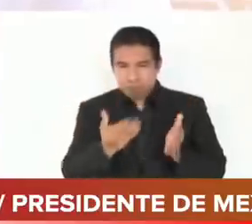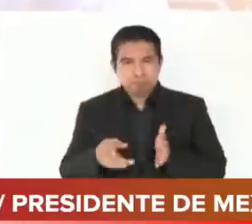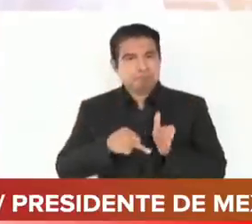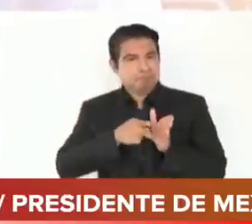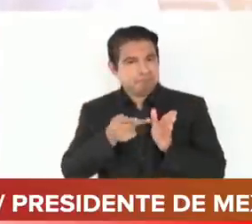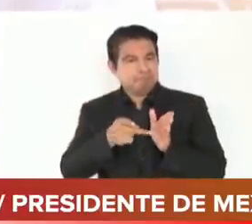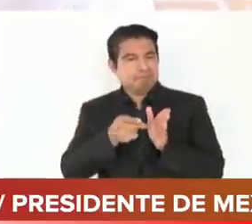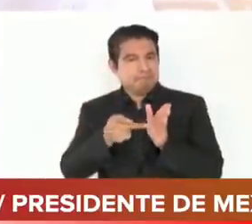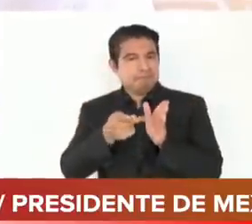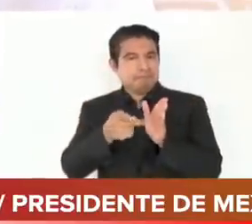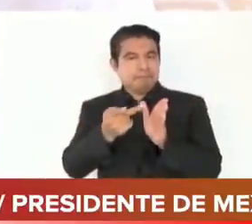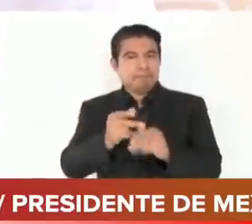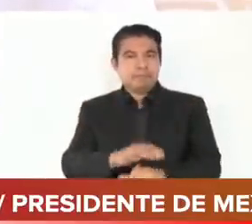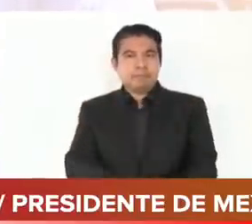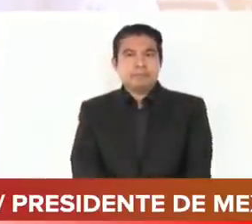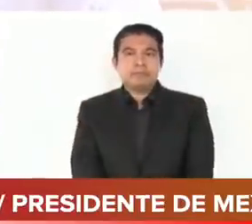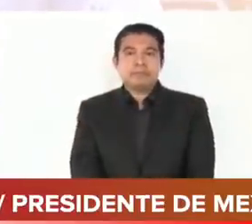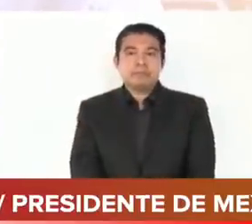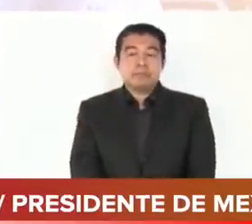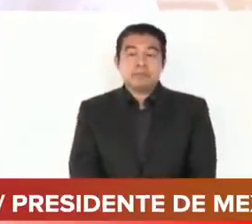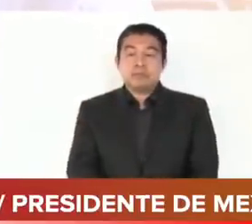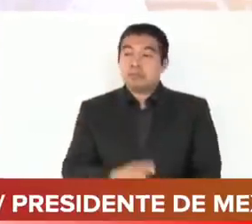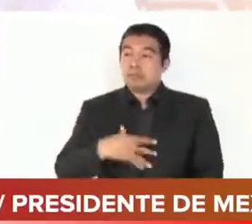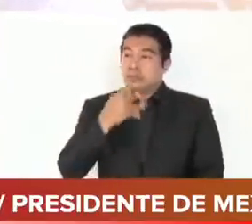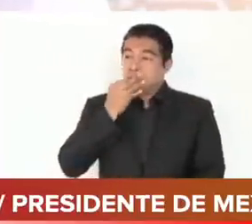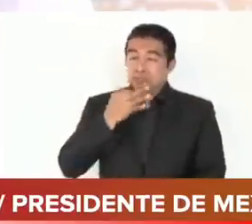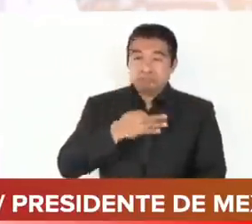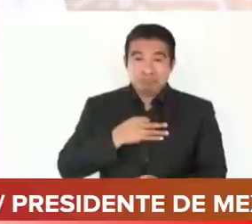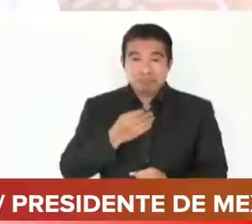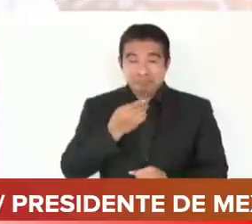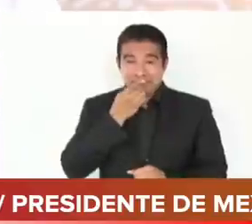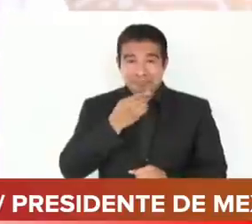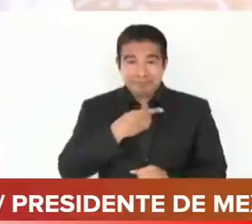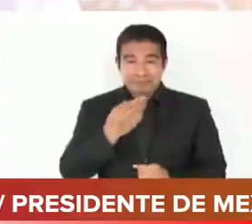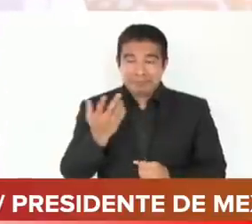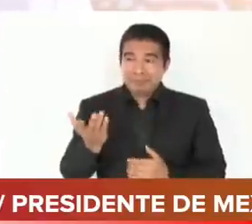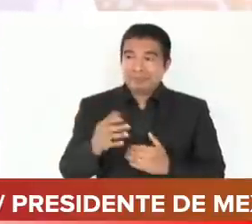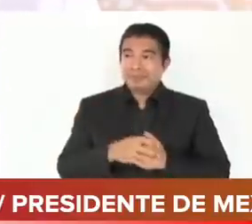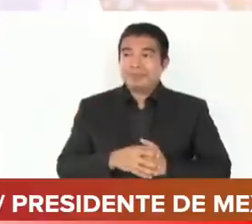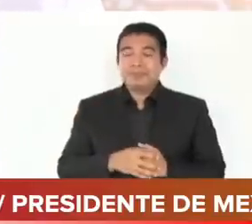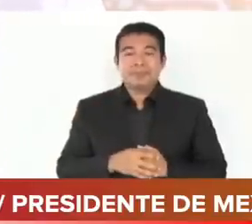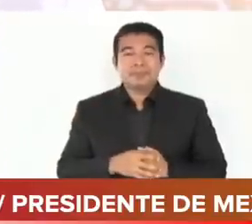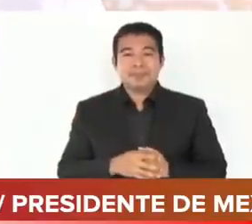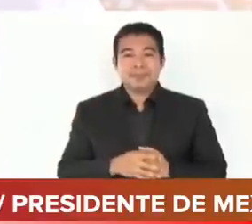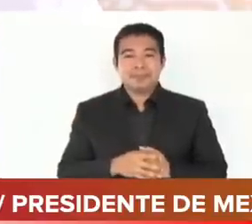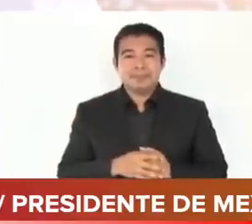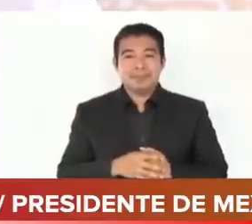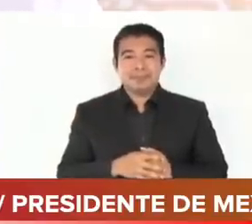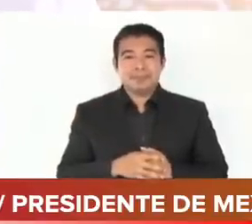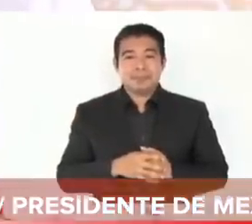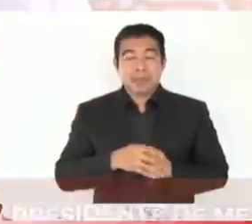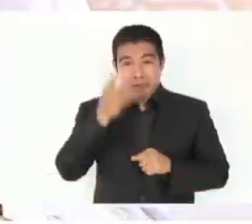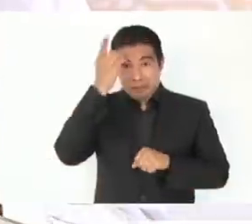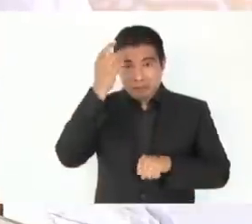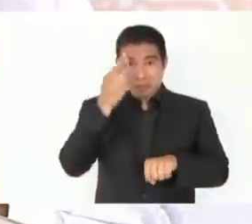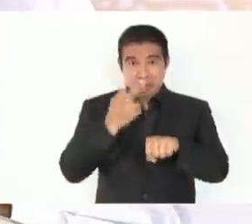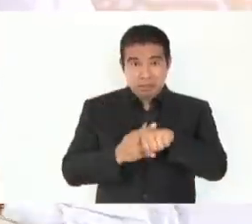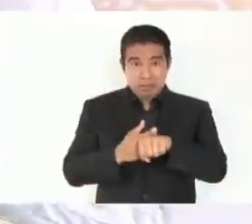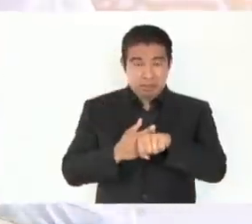le tomo la palabra al director